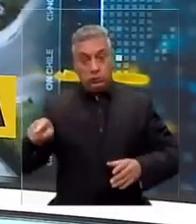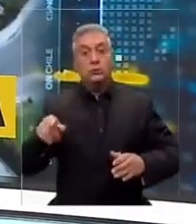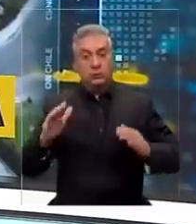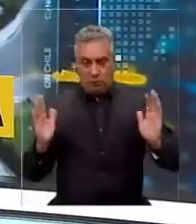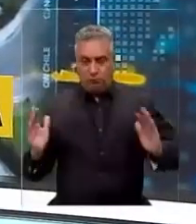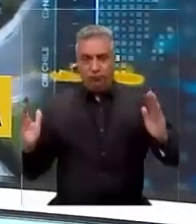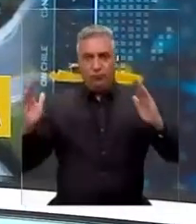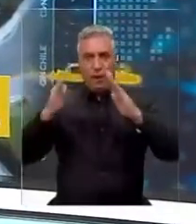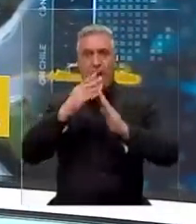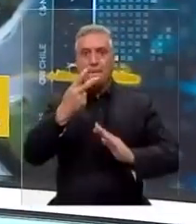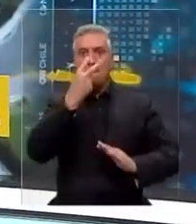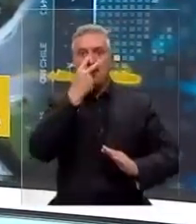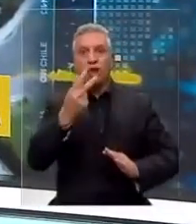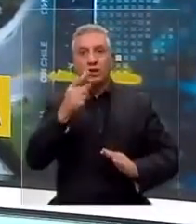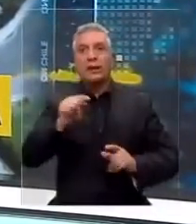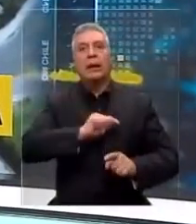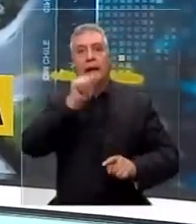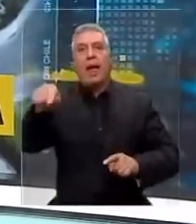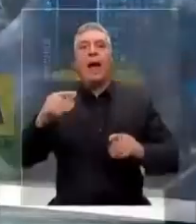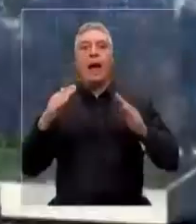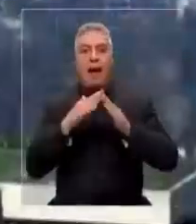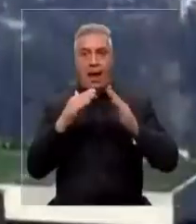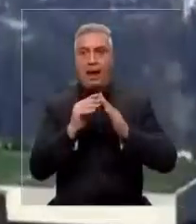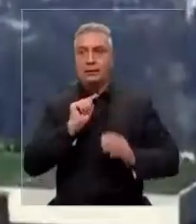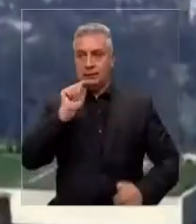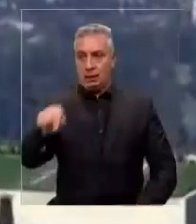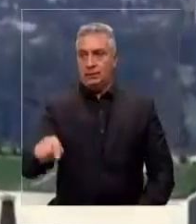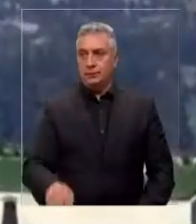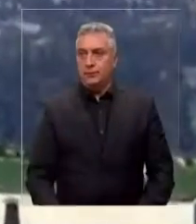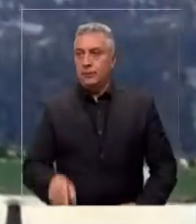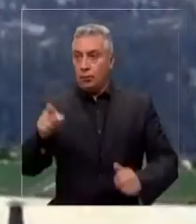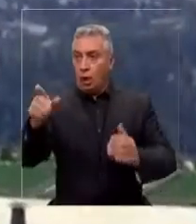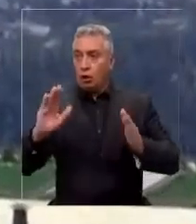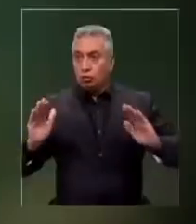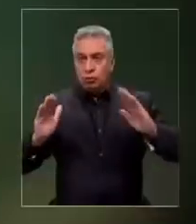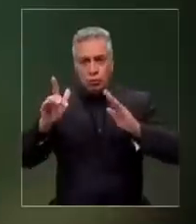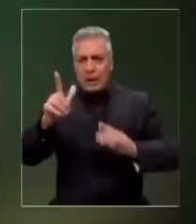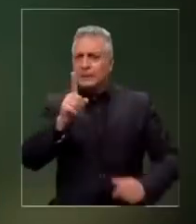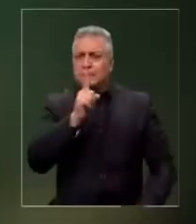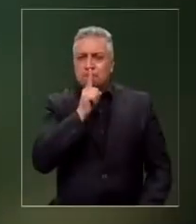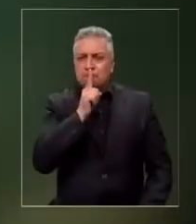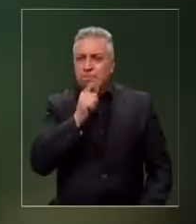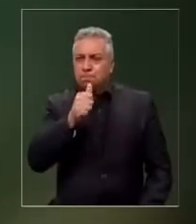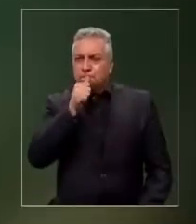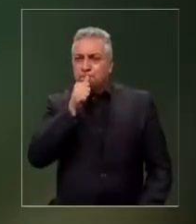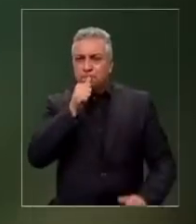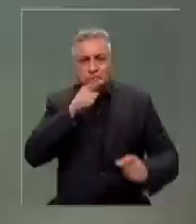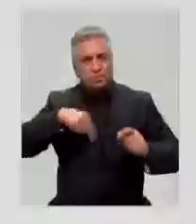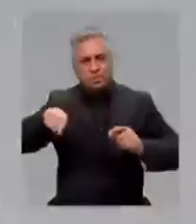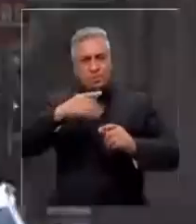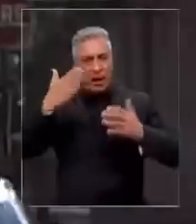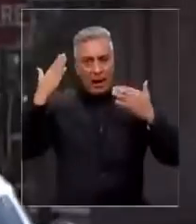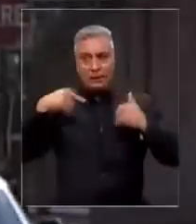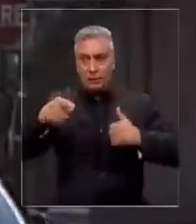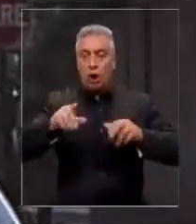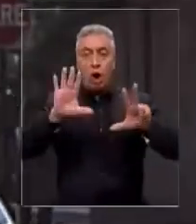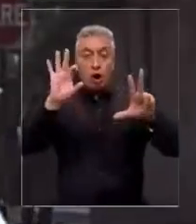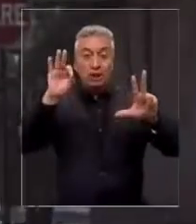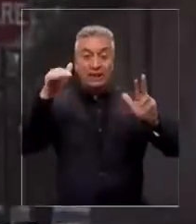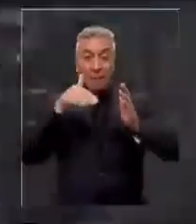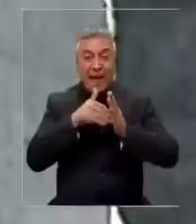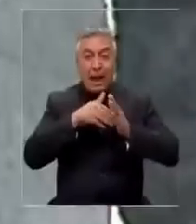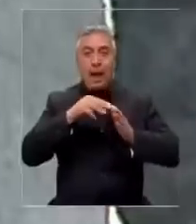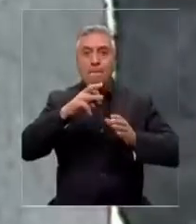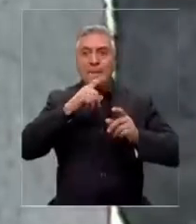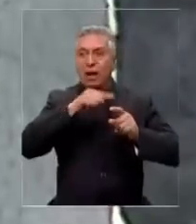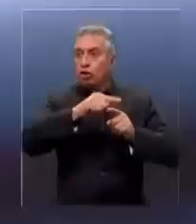construir para que fuera su casa. Se construía en secreto en medio de la dictadura. Un recinto de 80.000 metros